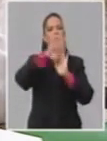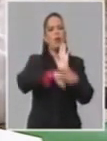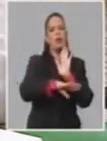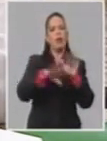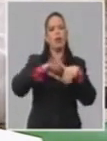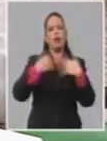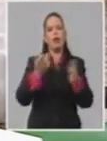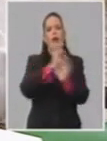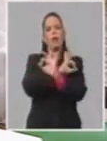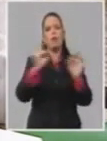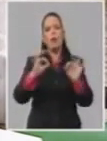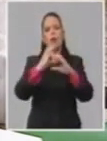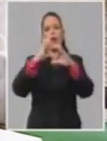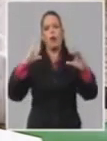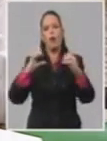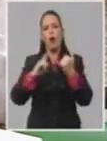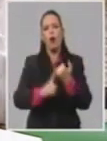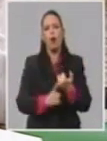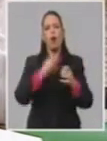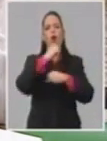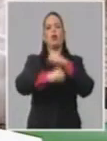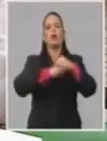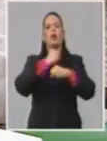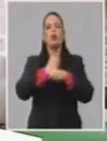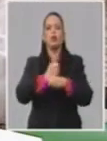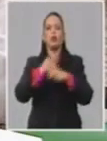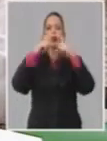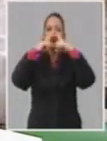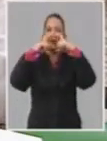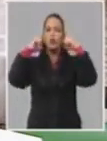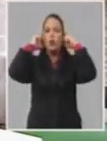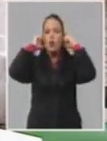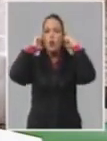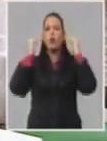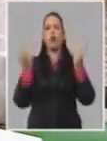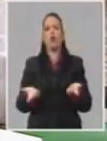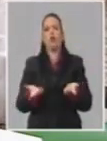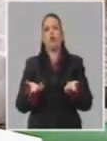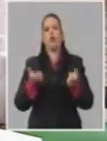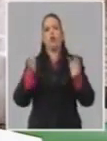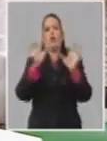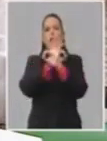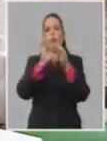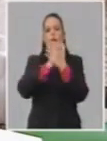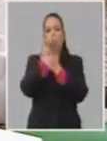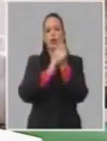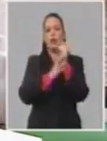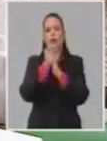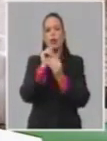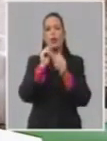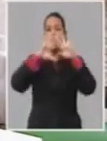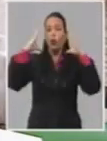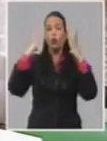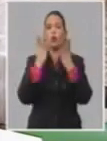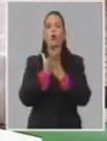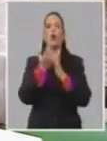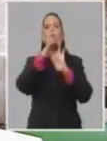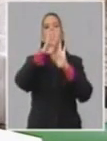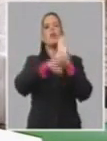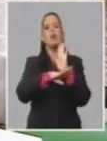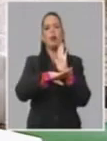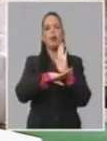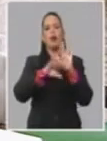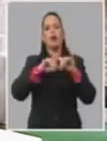desinfección, con la utilización de nasobuco por parte de los choferes, la limpieza, todo un conjunto de medidas que,